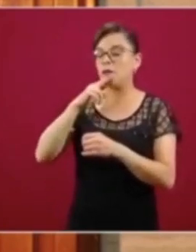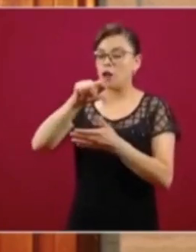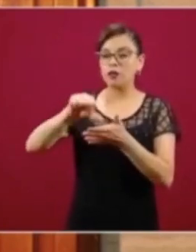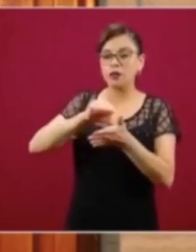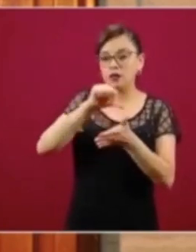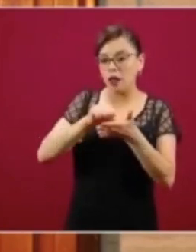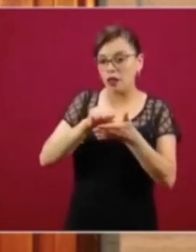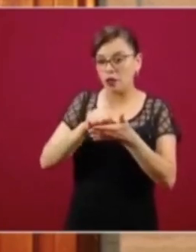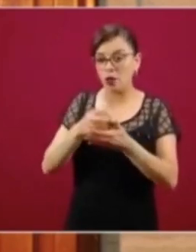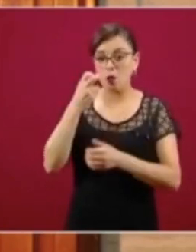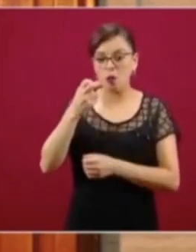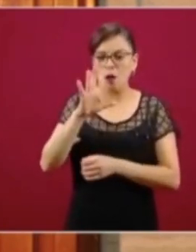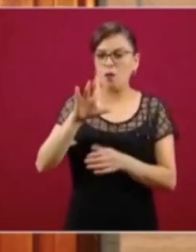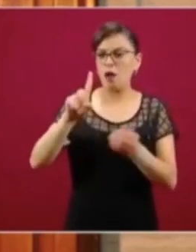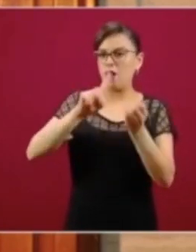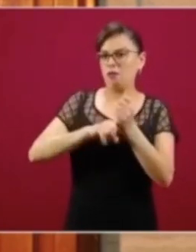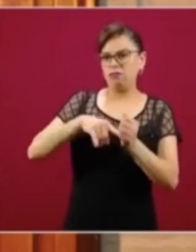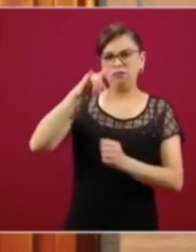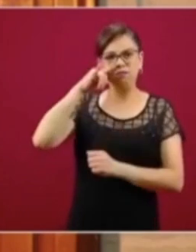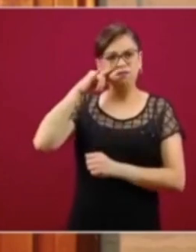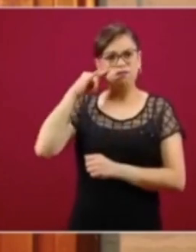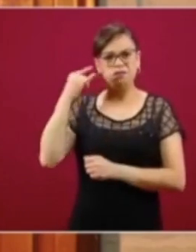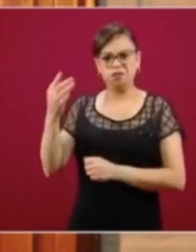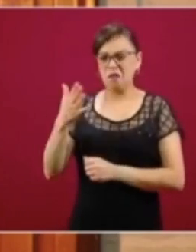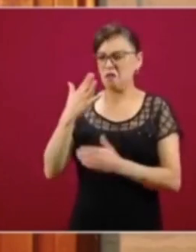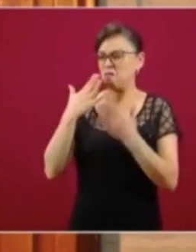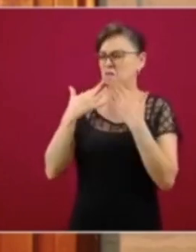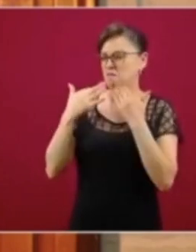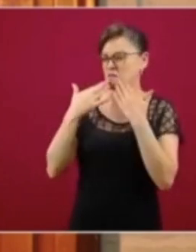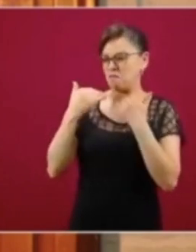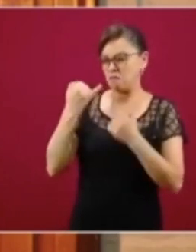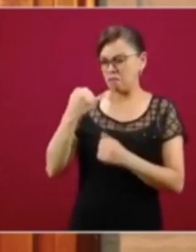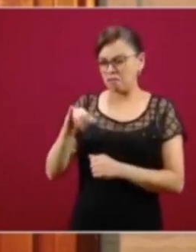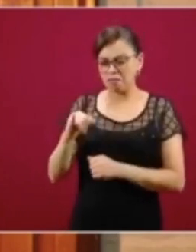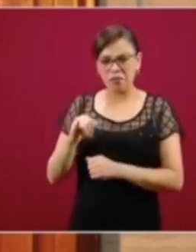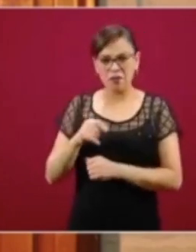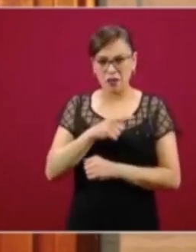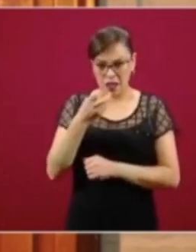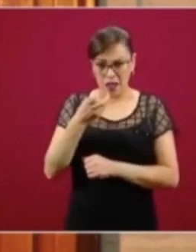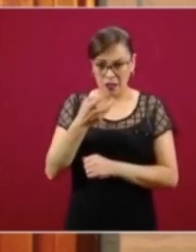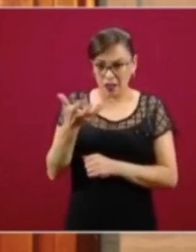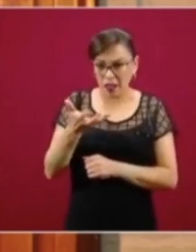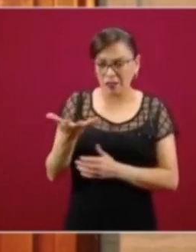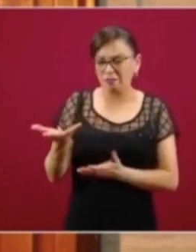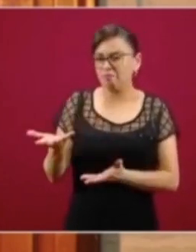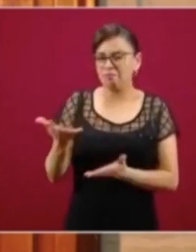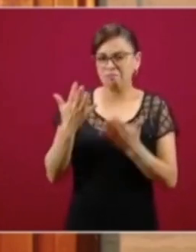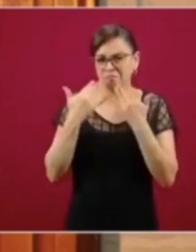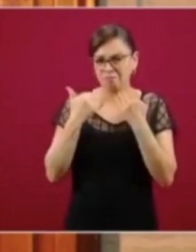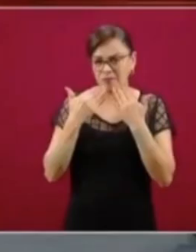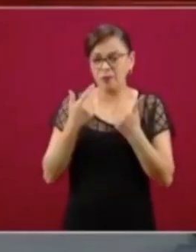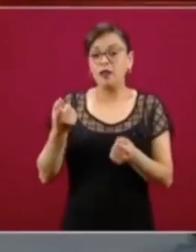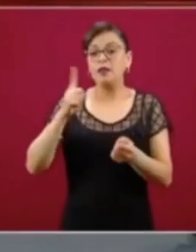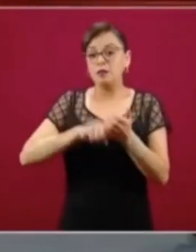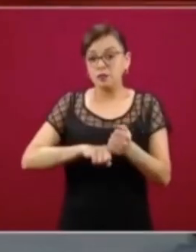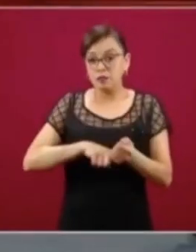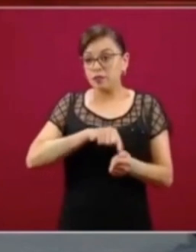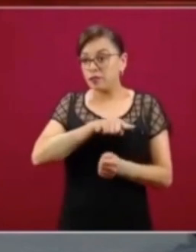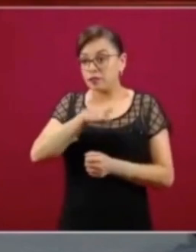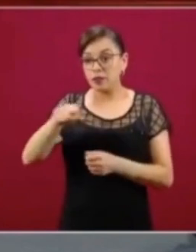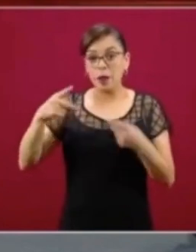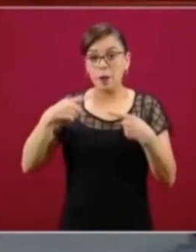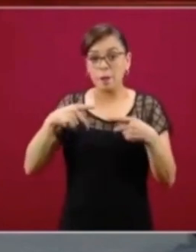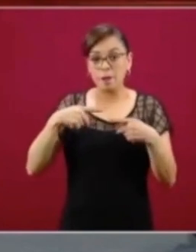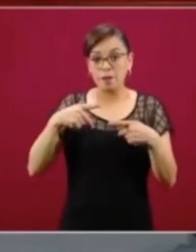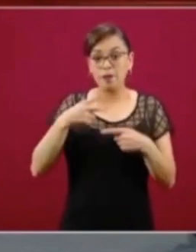principio no se veía todo lo que tenía que hacerse, porque las servidoras y servidores de la nación estaban